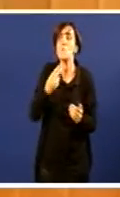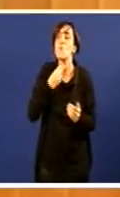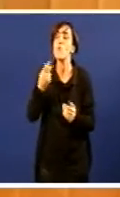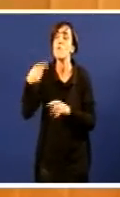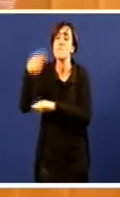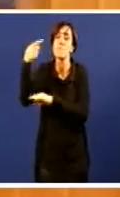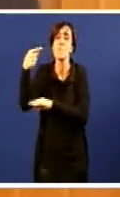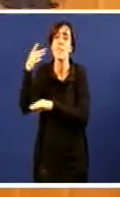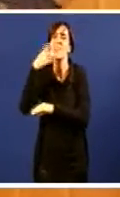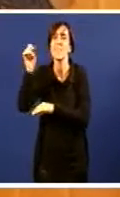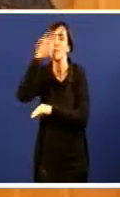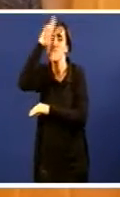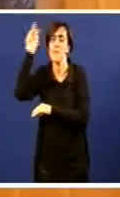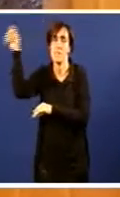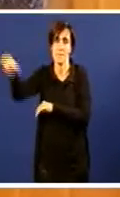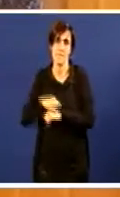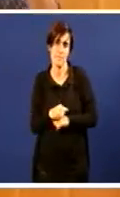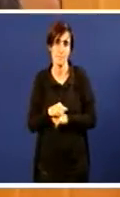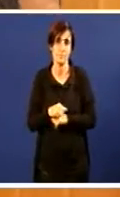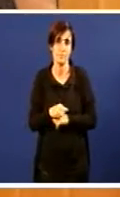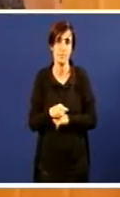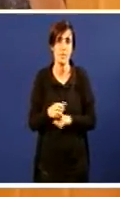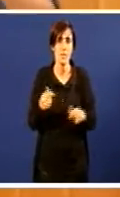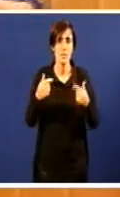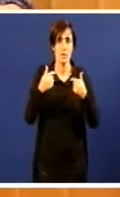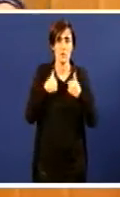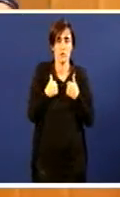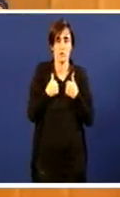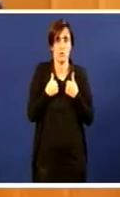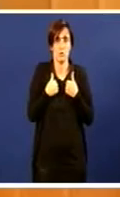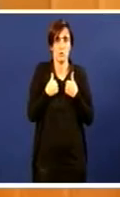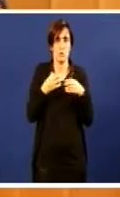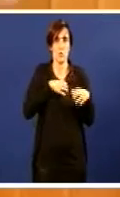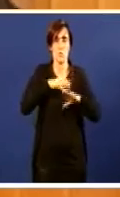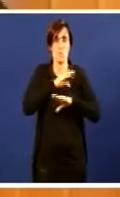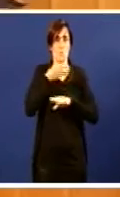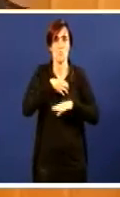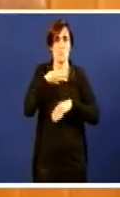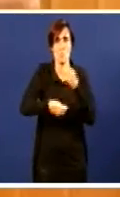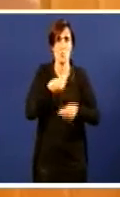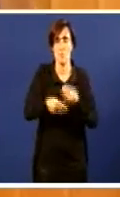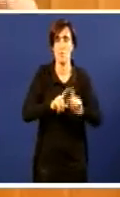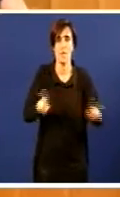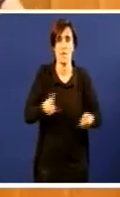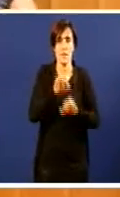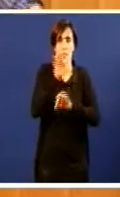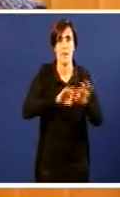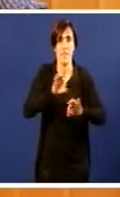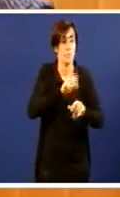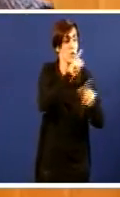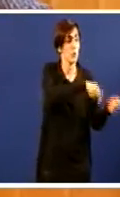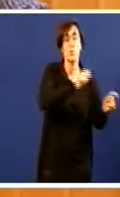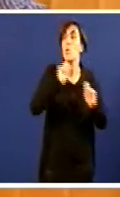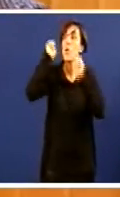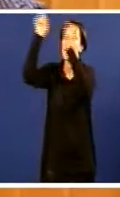apoyaron esta lei, din que nos, claro, non temos a última palabra, se sacan a responsabilidade de encima e din que é Madrid. Xuez parte, bueno, un